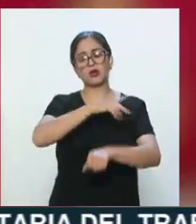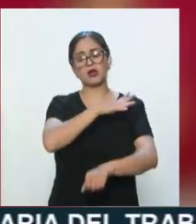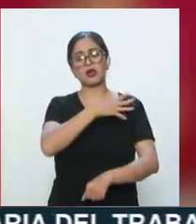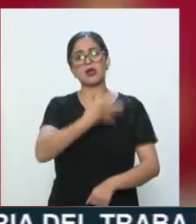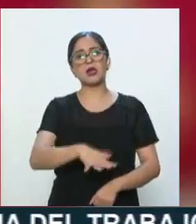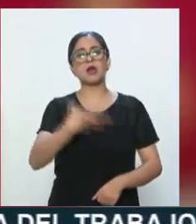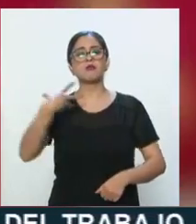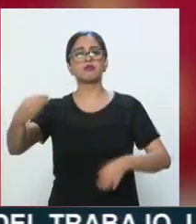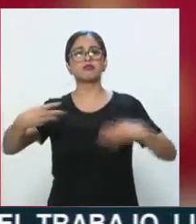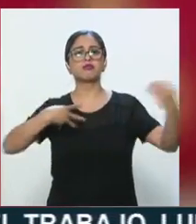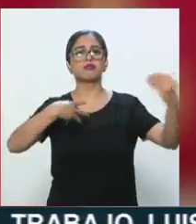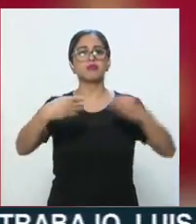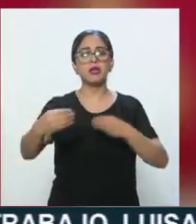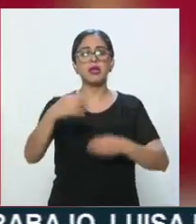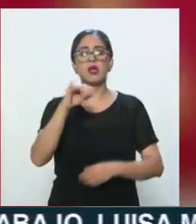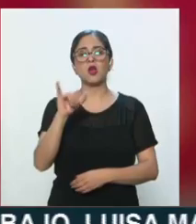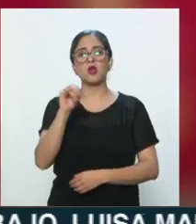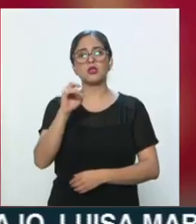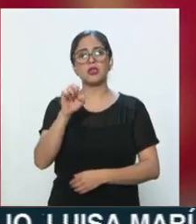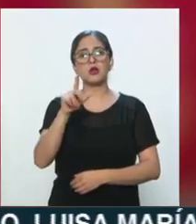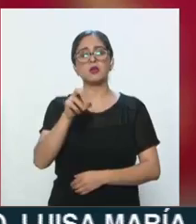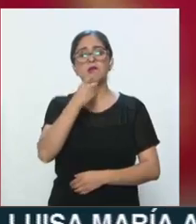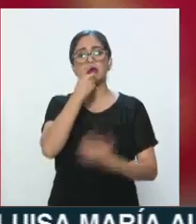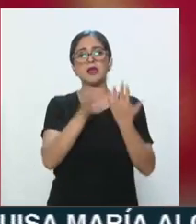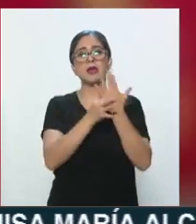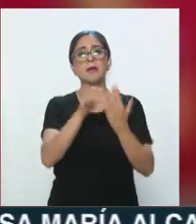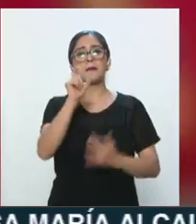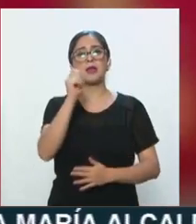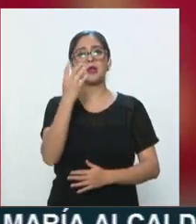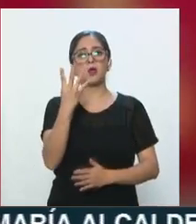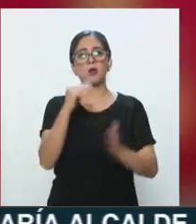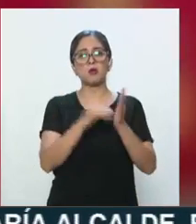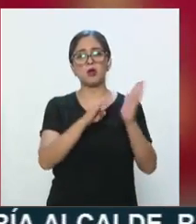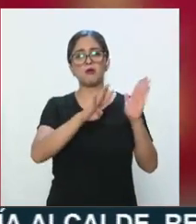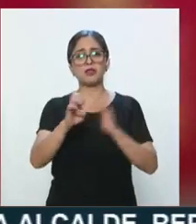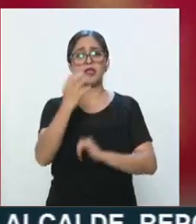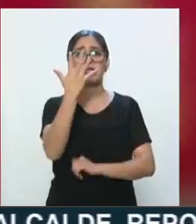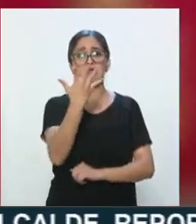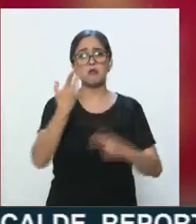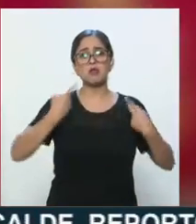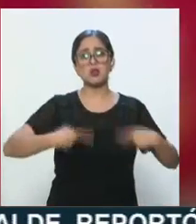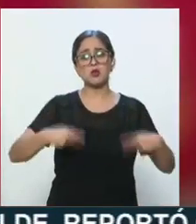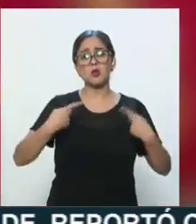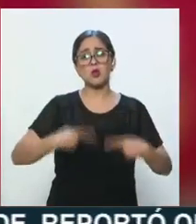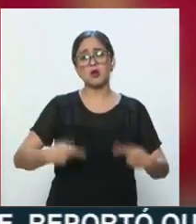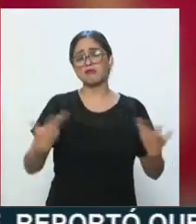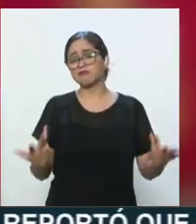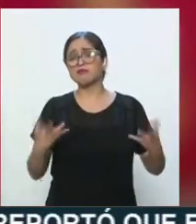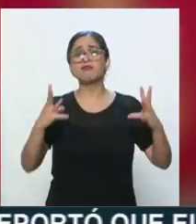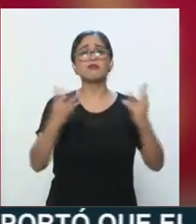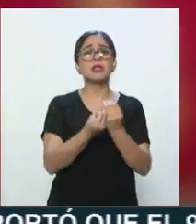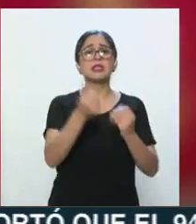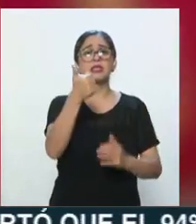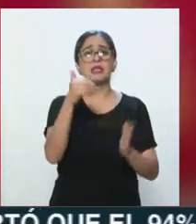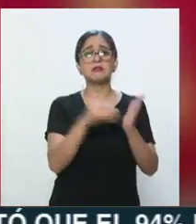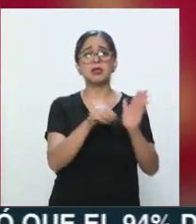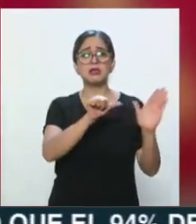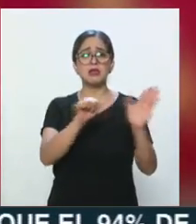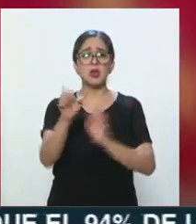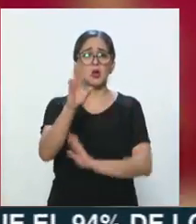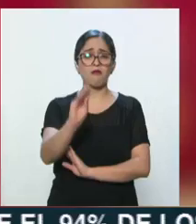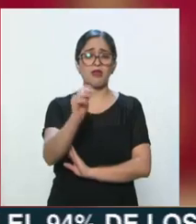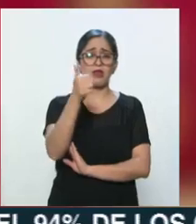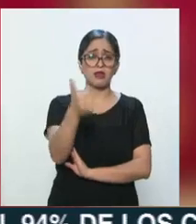José Luis Salomía, informó que son ya 24.905 casos confirmados, de los cuales 6.696